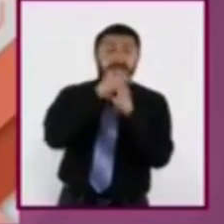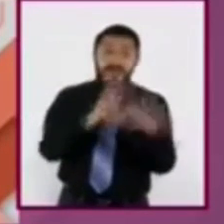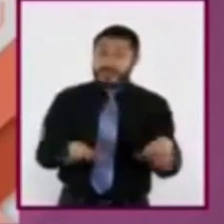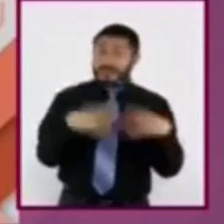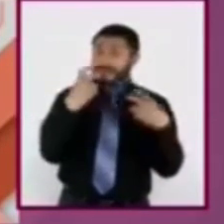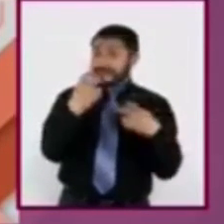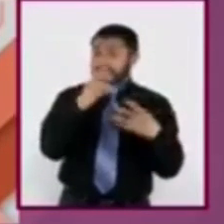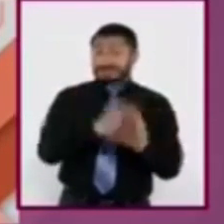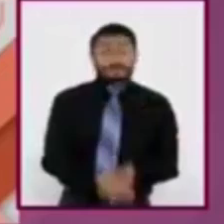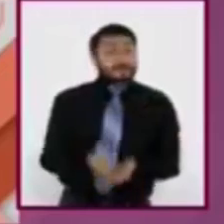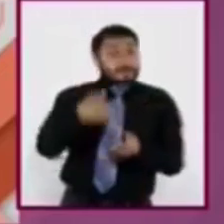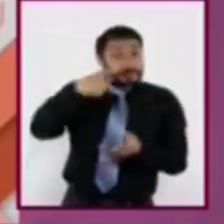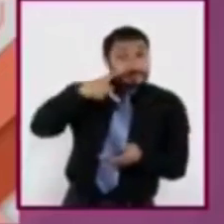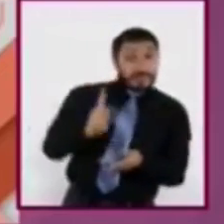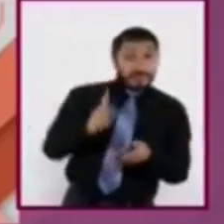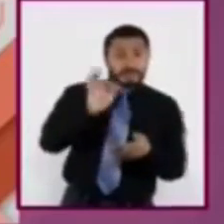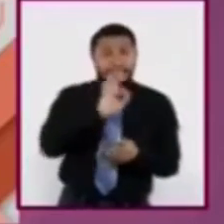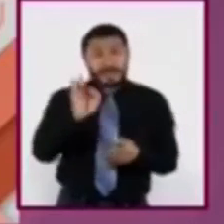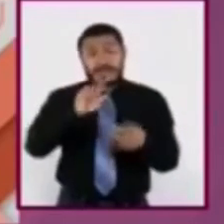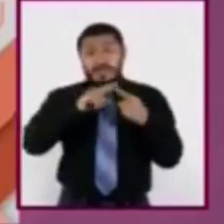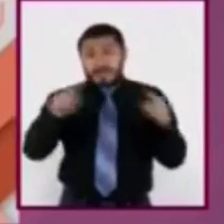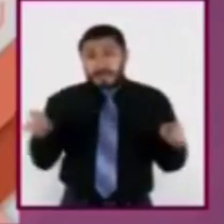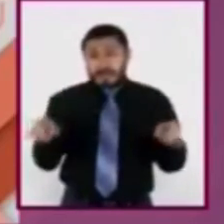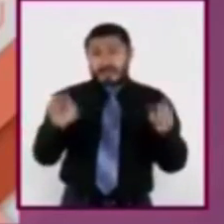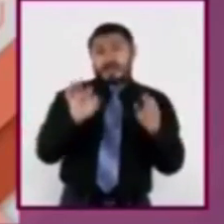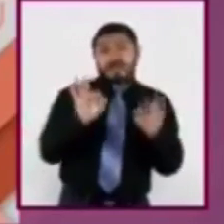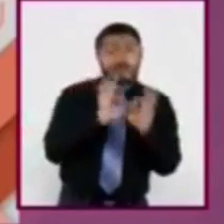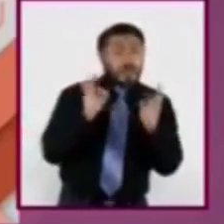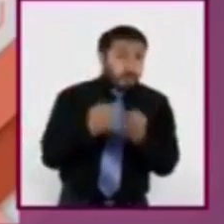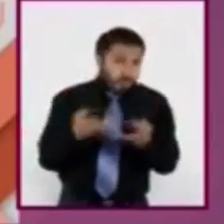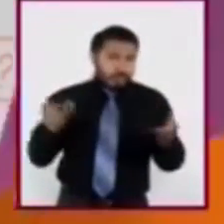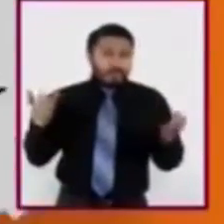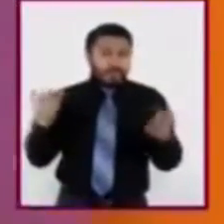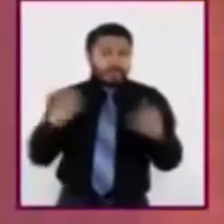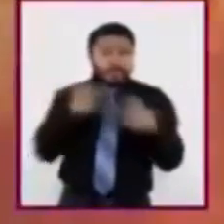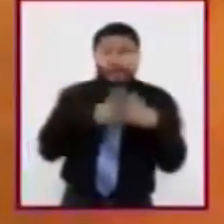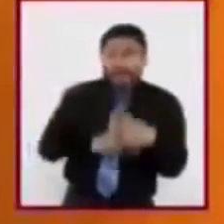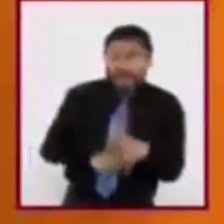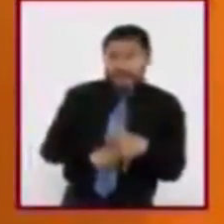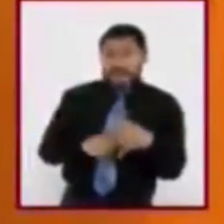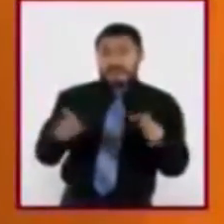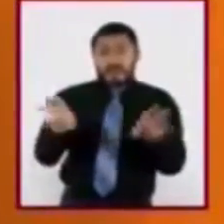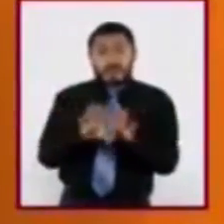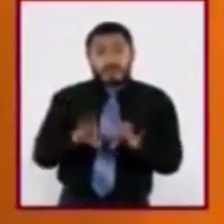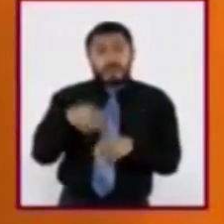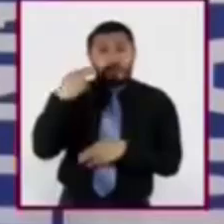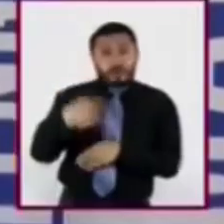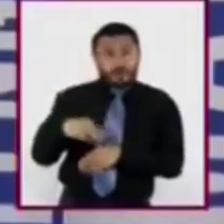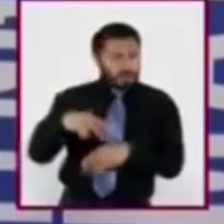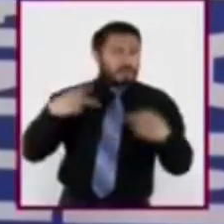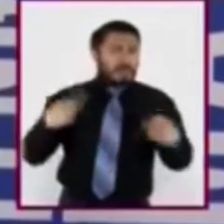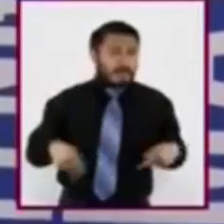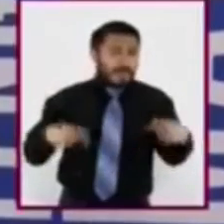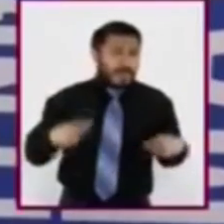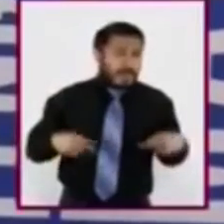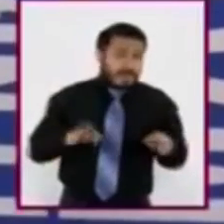información. En cambio, si hubiera sido otro tipo de fuente, el inicio iría el nombre de una persona.